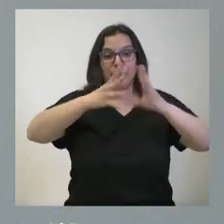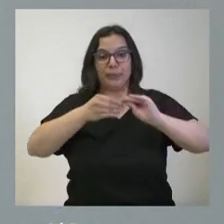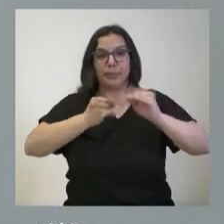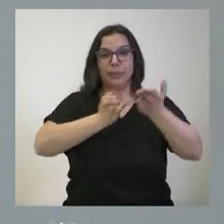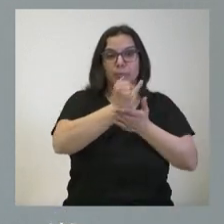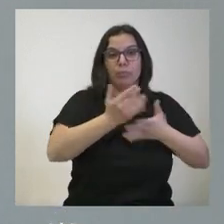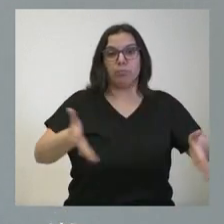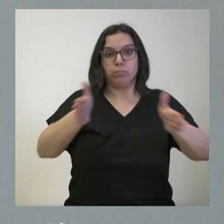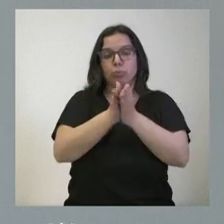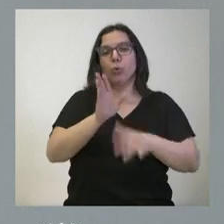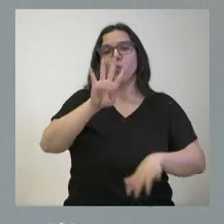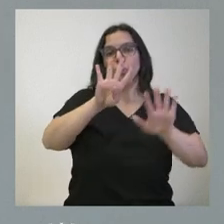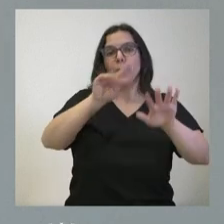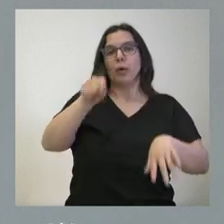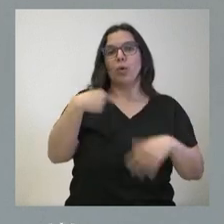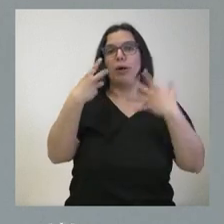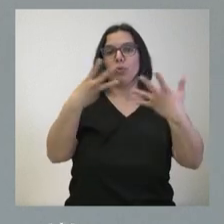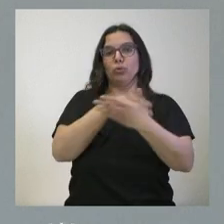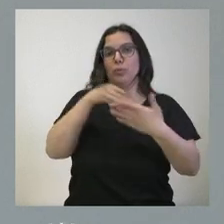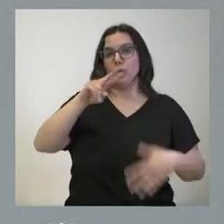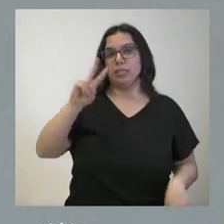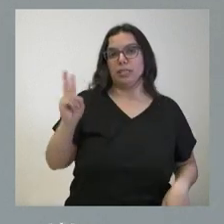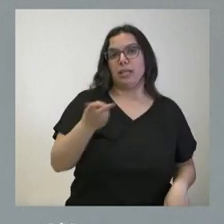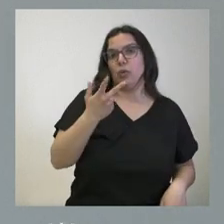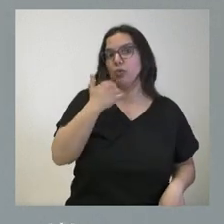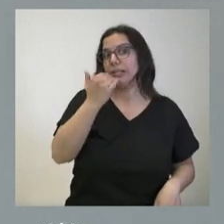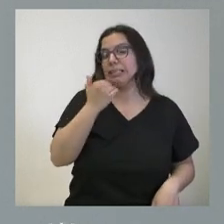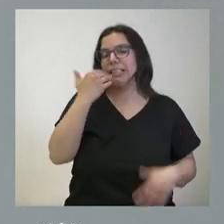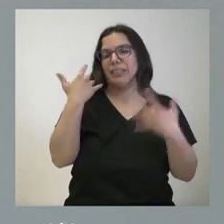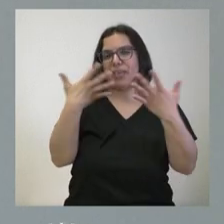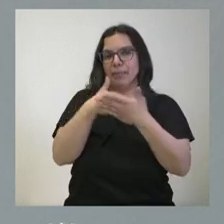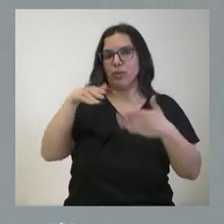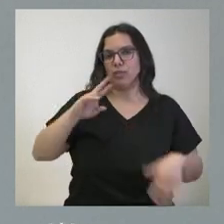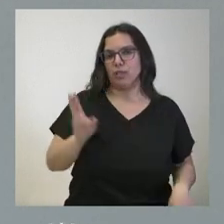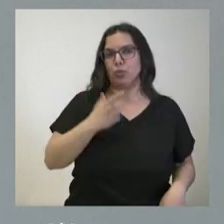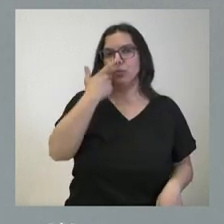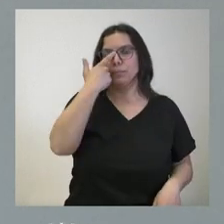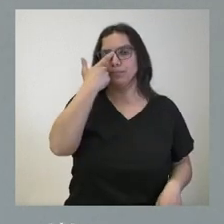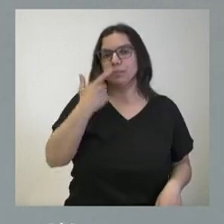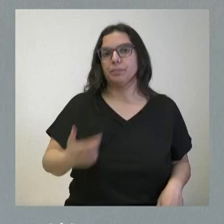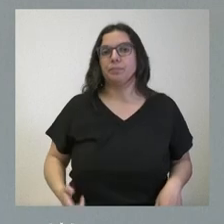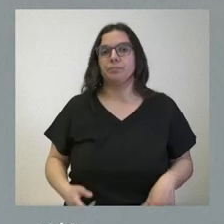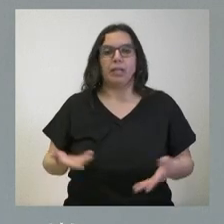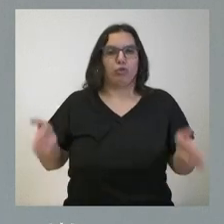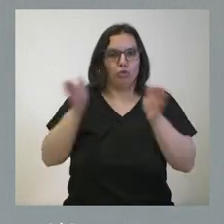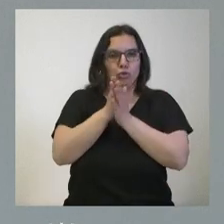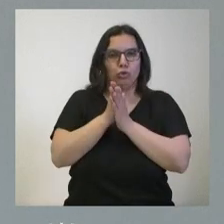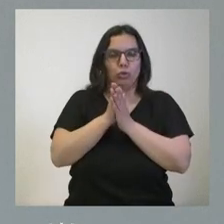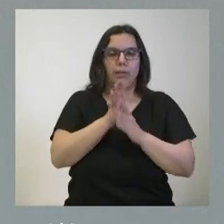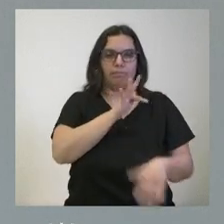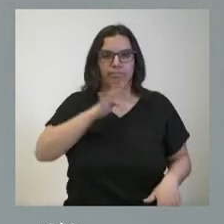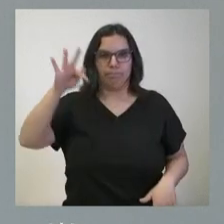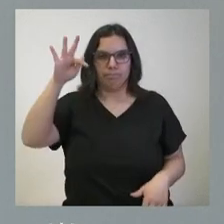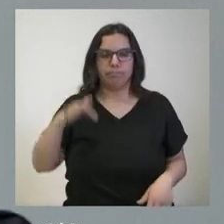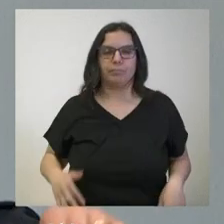de 9,8 millones de euros, prácticamente 10 millones de euros entre todas estas actuaciones.